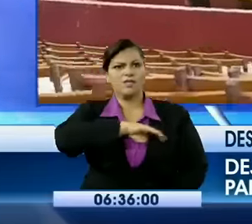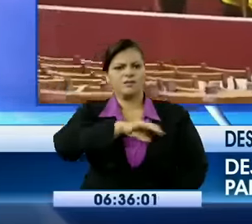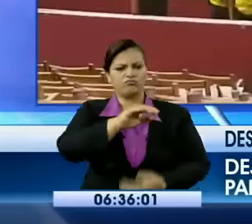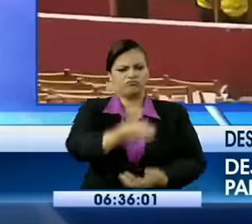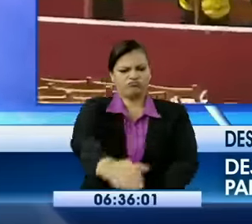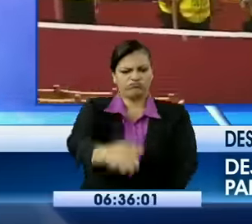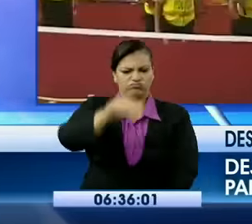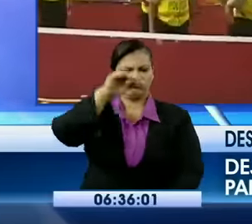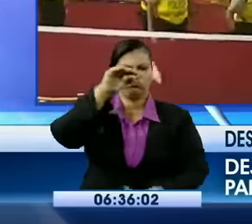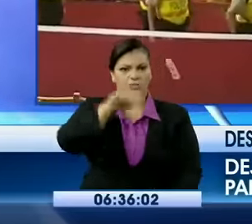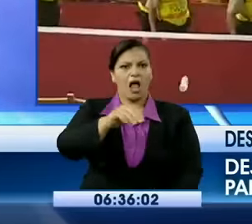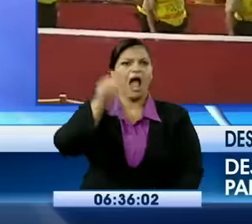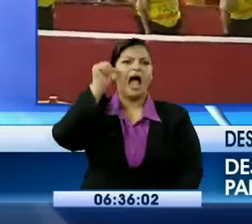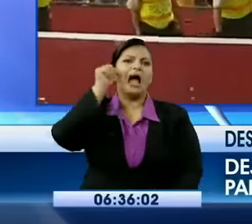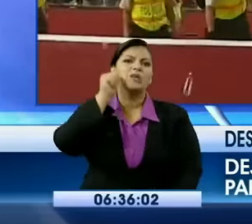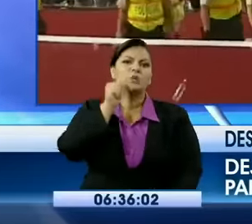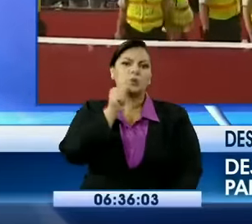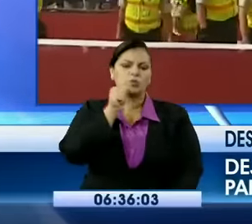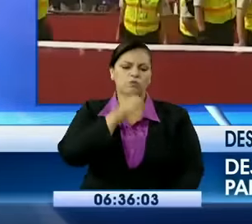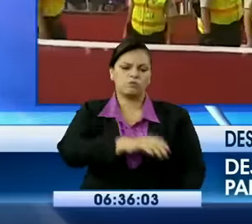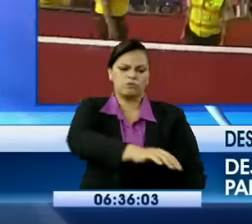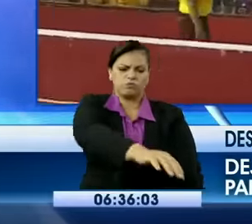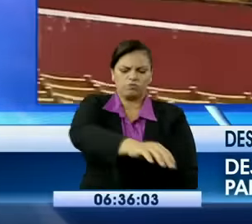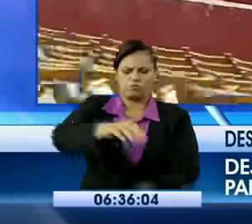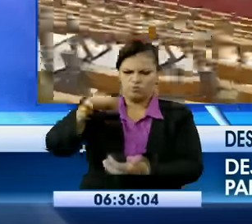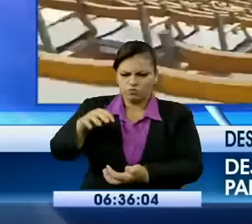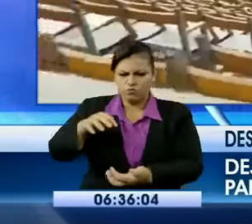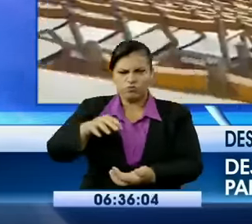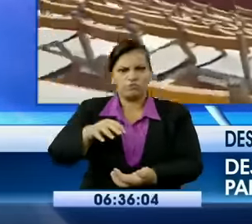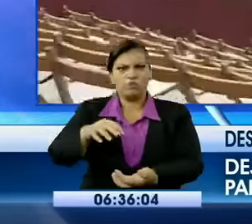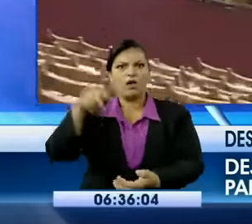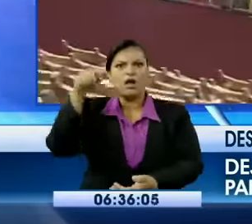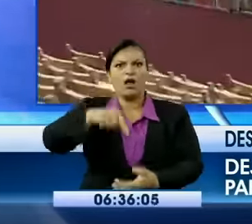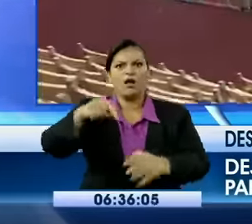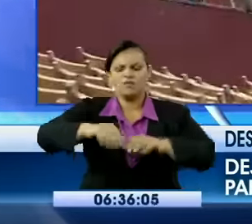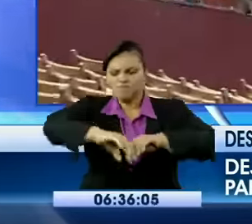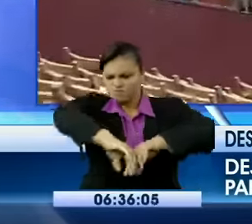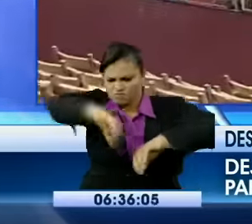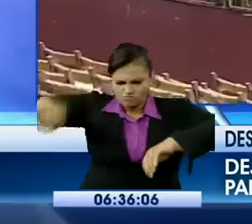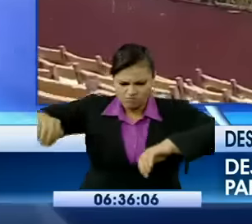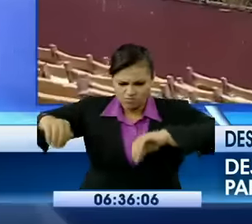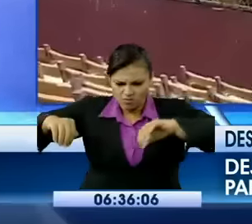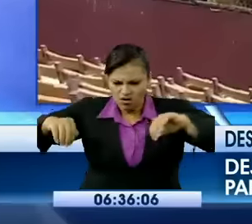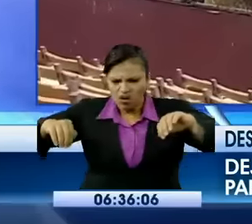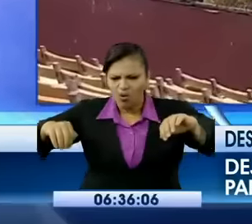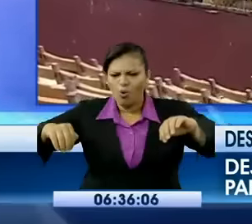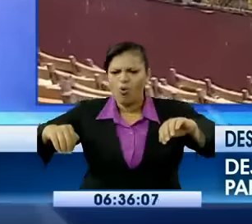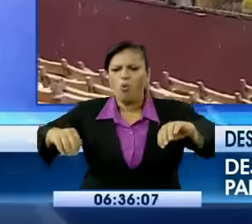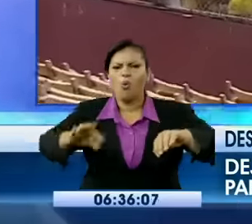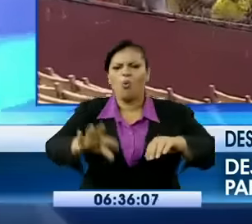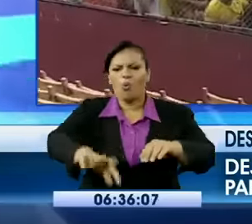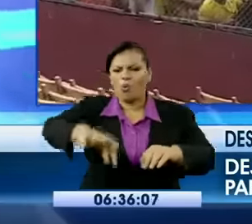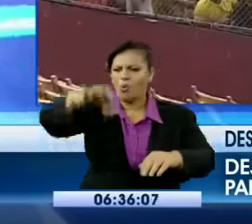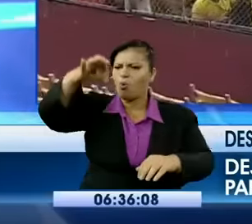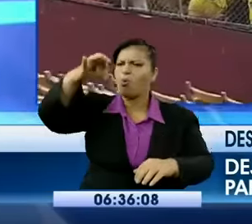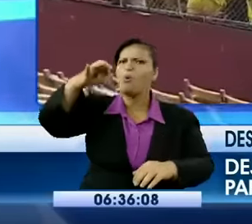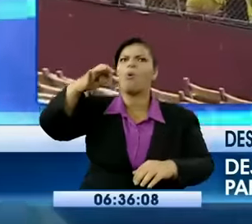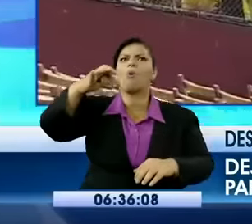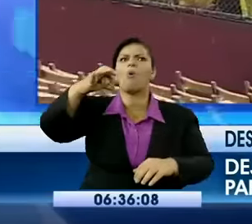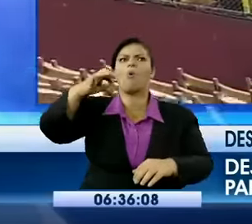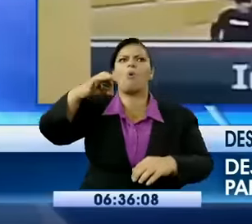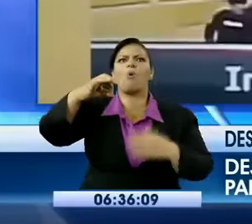sacaban no sé qué cosa, ¿no? Para lanzarse entre ellos. Por ahí hay una imagen